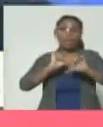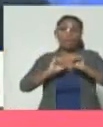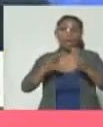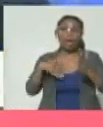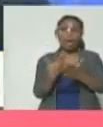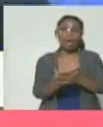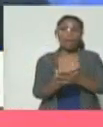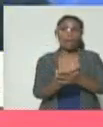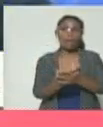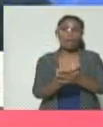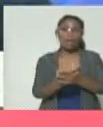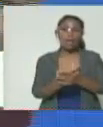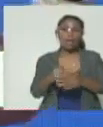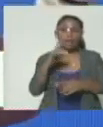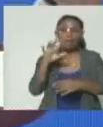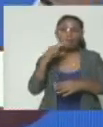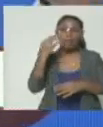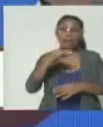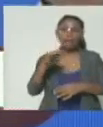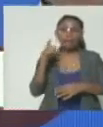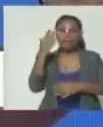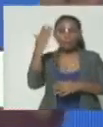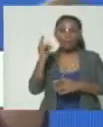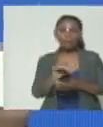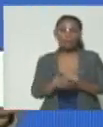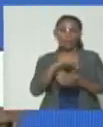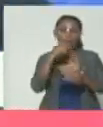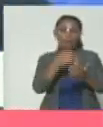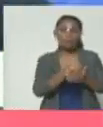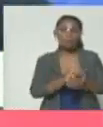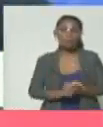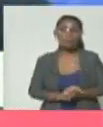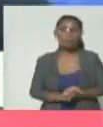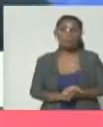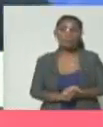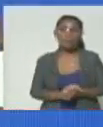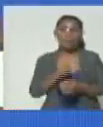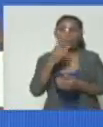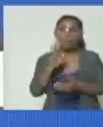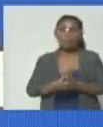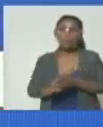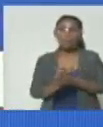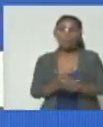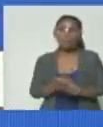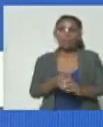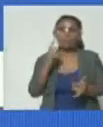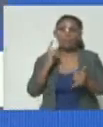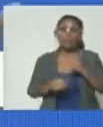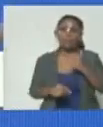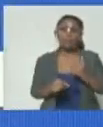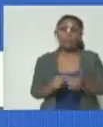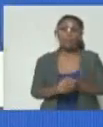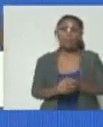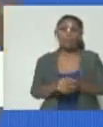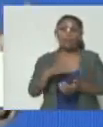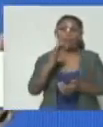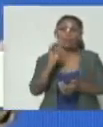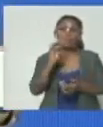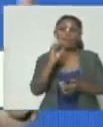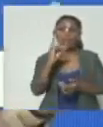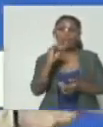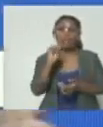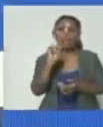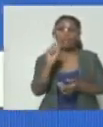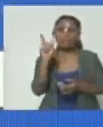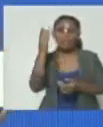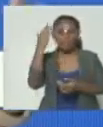barbaridades que Zarrata hizo ese día es que sabremos el nombre ¿cierto? bueno no hay modo y por último bueno Freddy Guevara usted lo